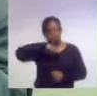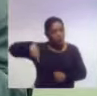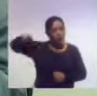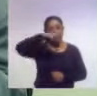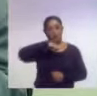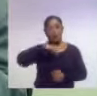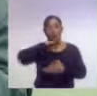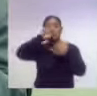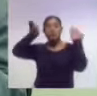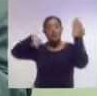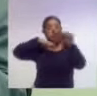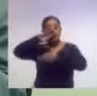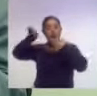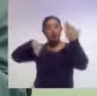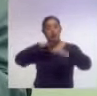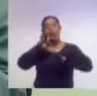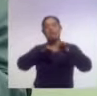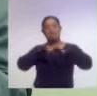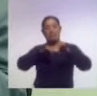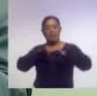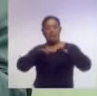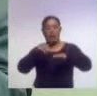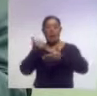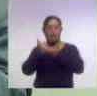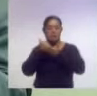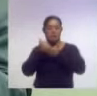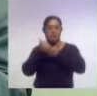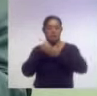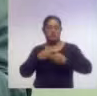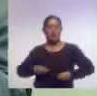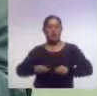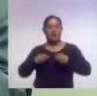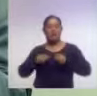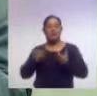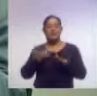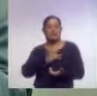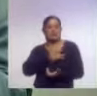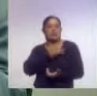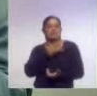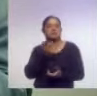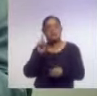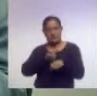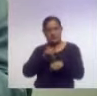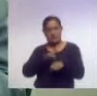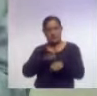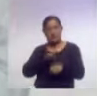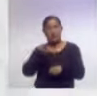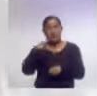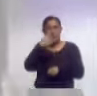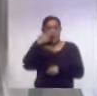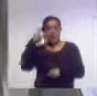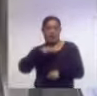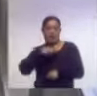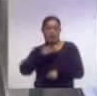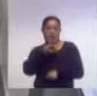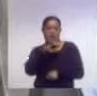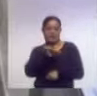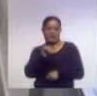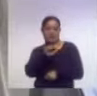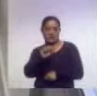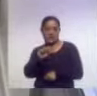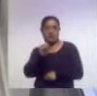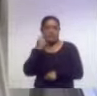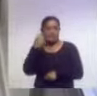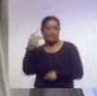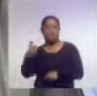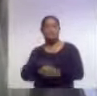que trabajan y nos hacen vivir, nos hacen sentir la crónica del día, tengan su seguridad social. Esta modalidad